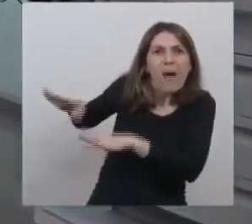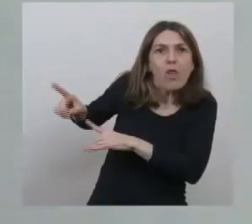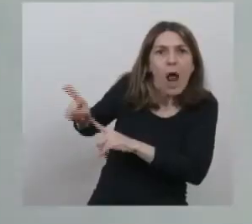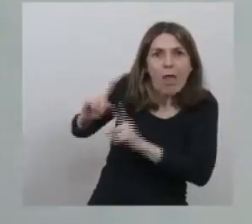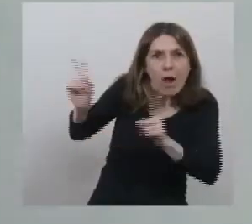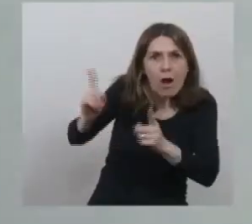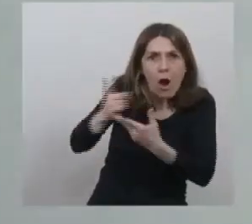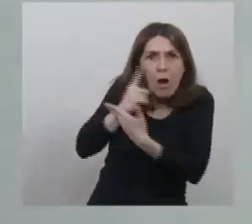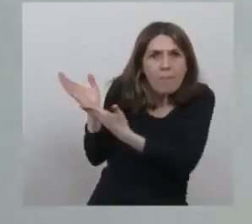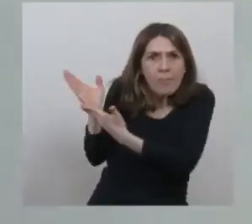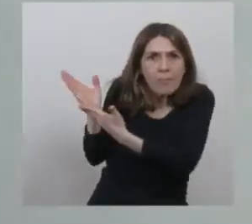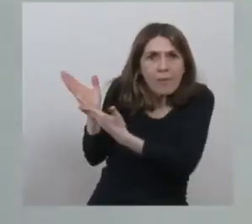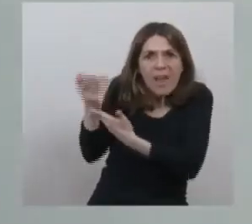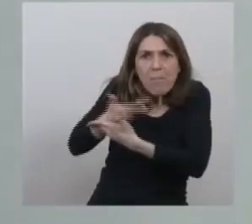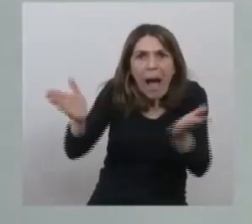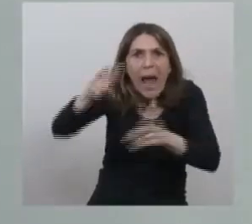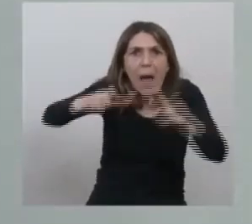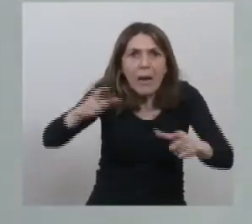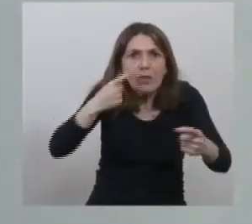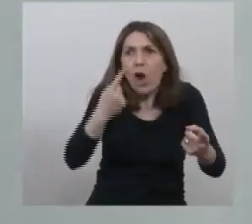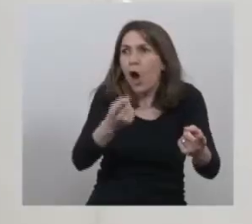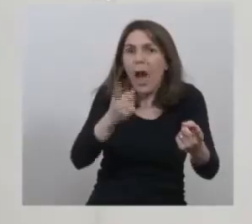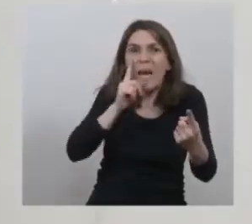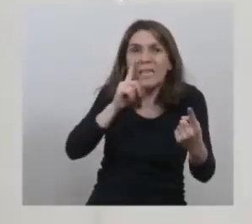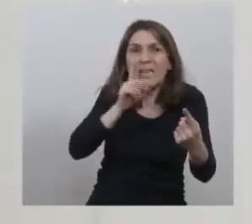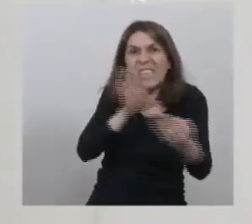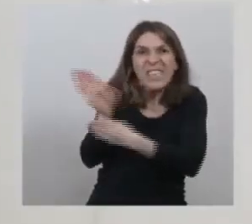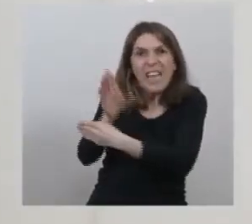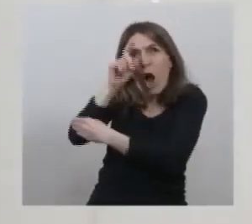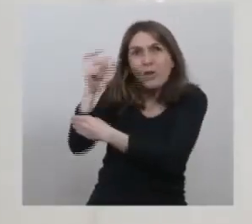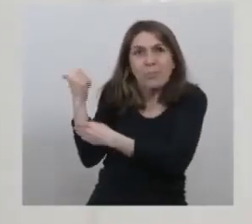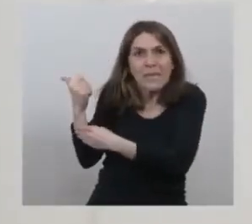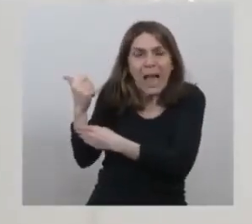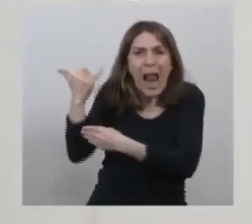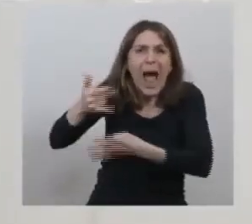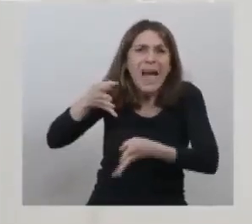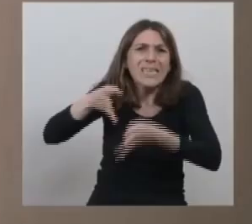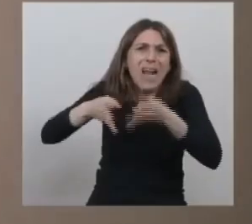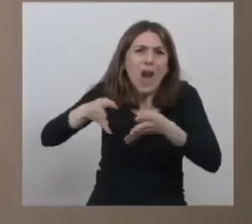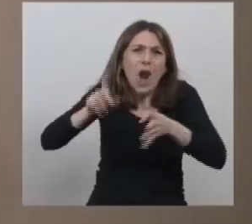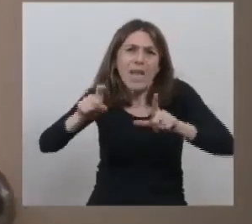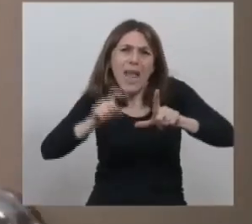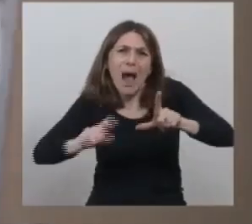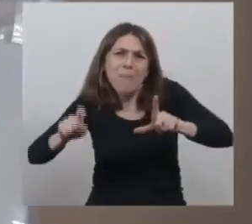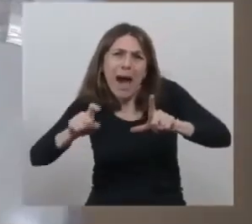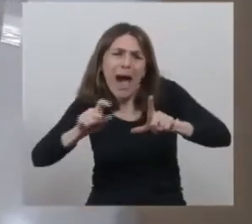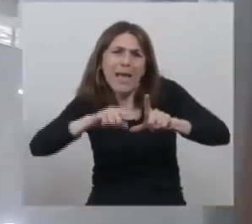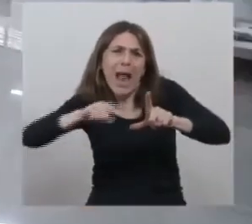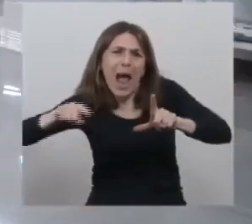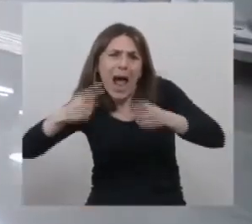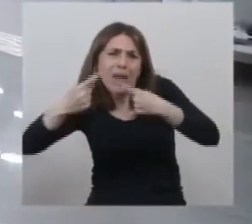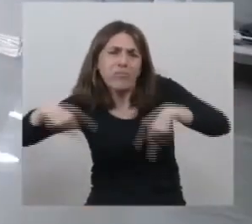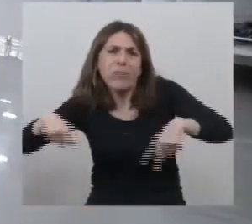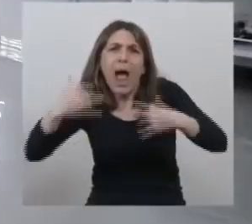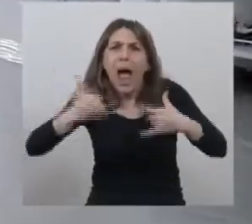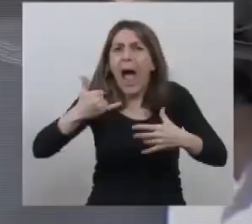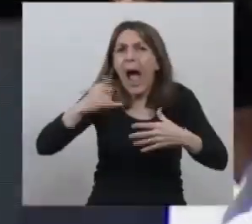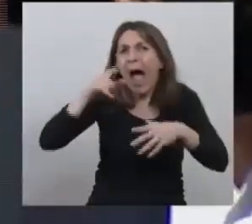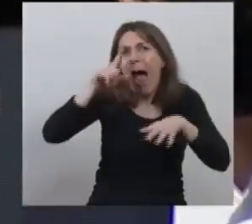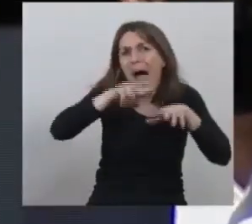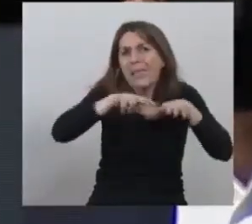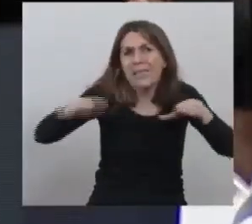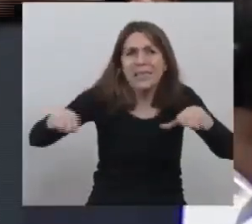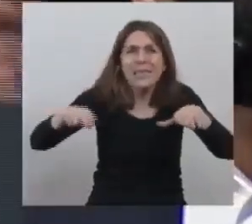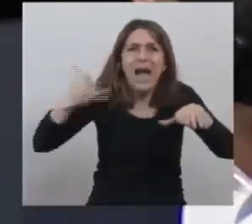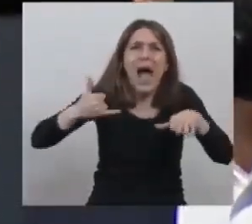es un recurso para ellos acá tienen la más alta tecnología tienen un centro de atención con los